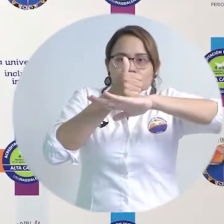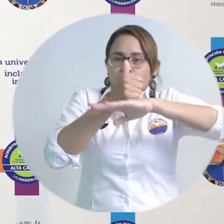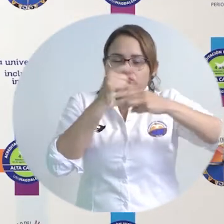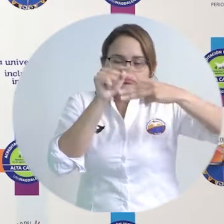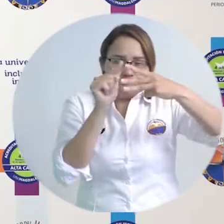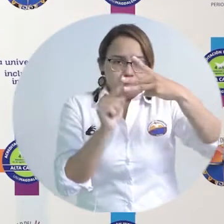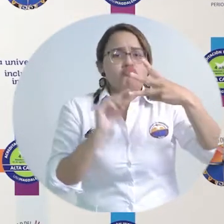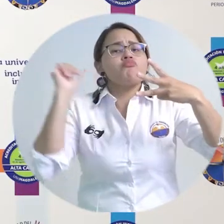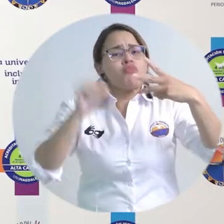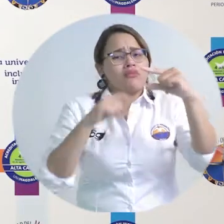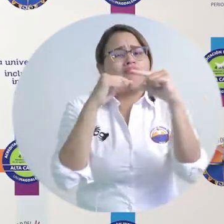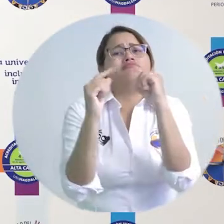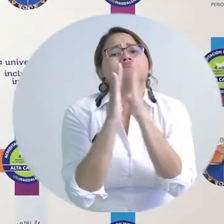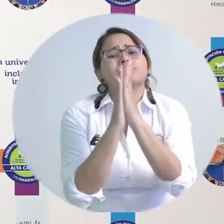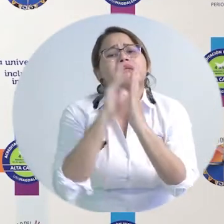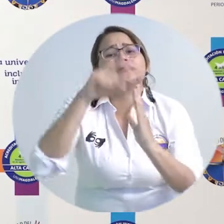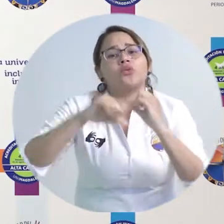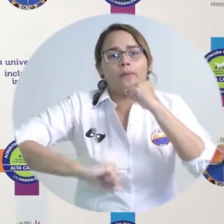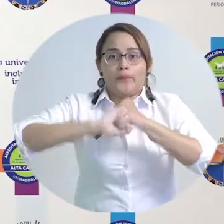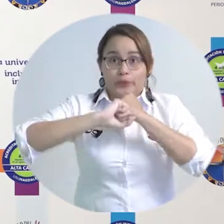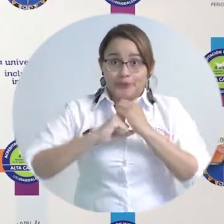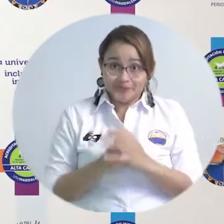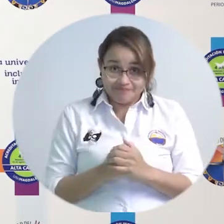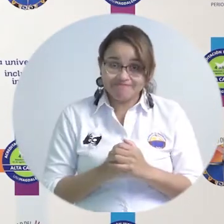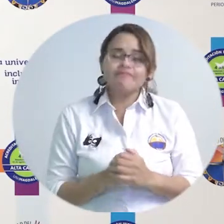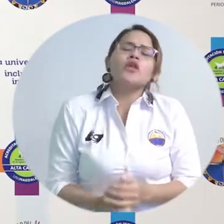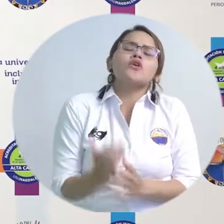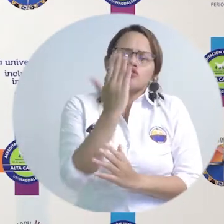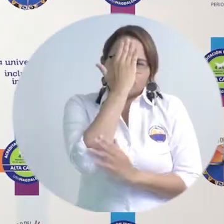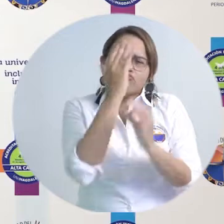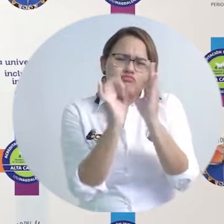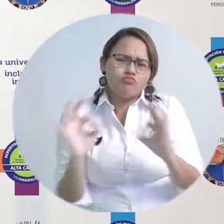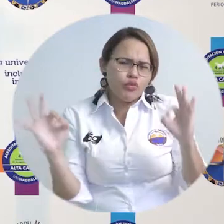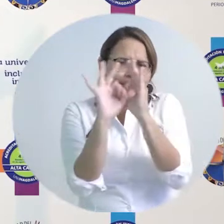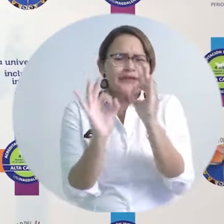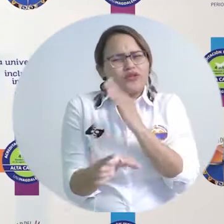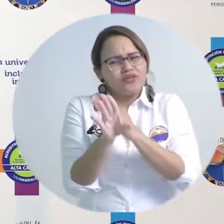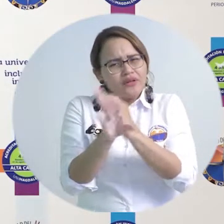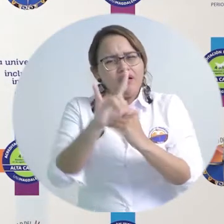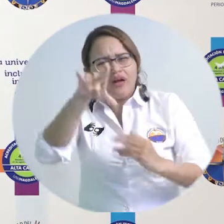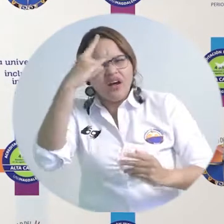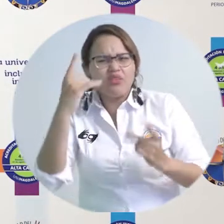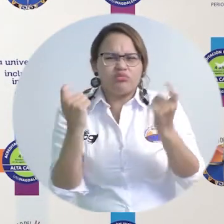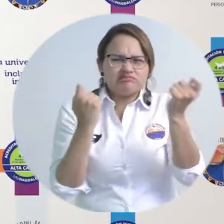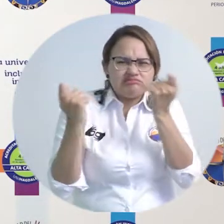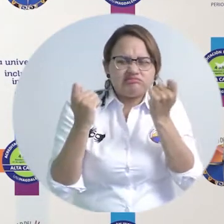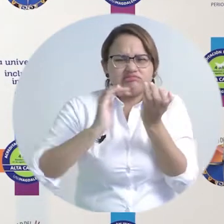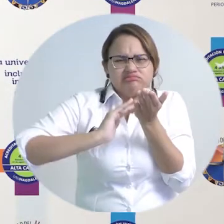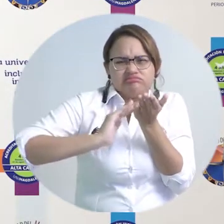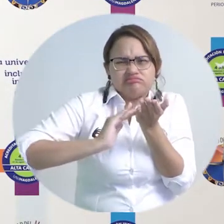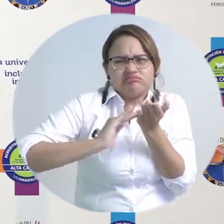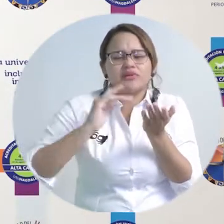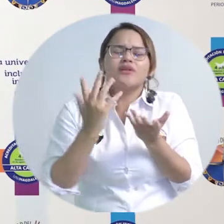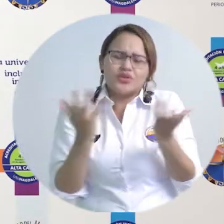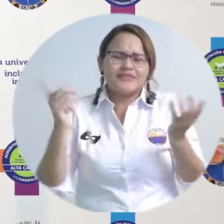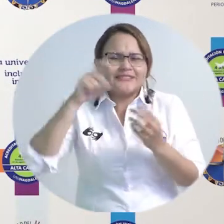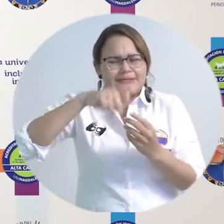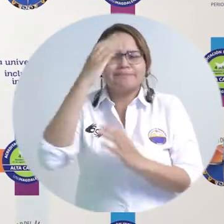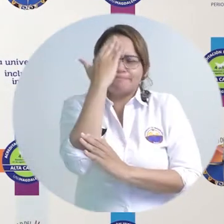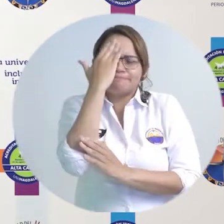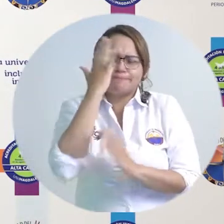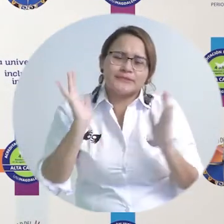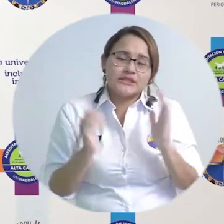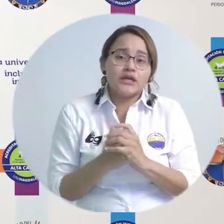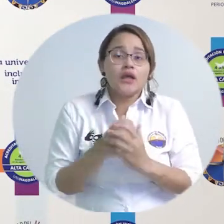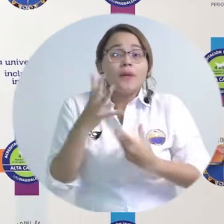Sabemos que existirán más y tendremos que seguir avanzando en otras estrategias, por ejemplo, para los estudiantes que están en municipios por fuera de Santa Marta. Ojalá podamos